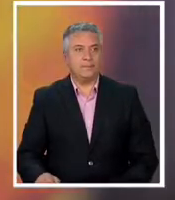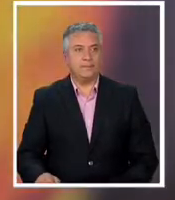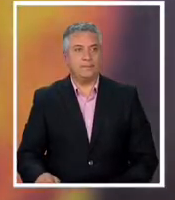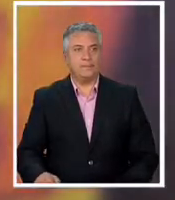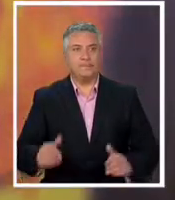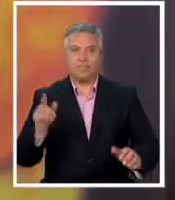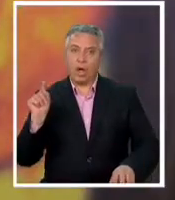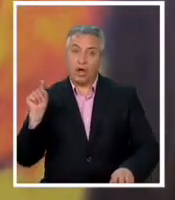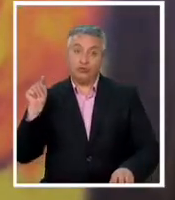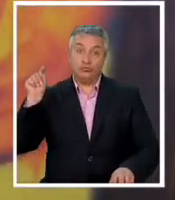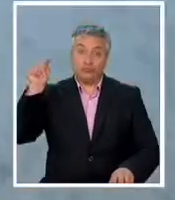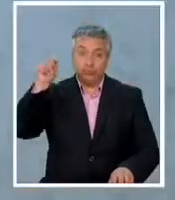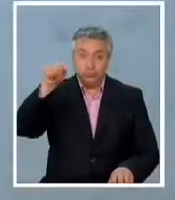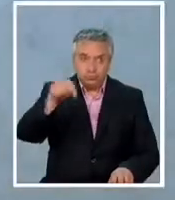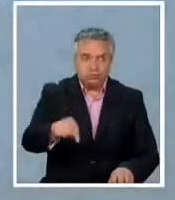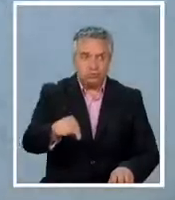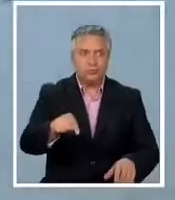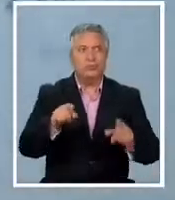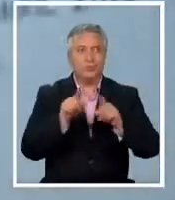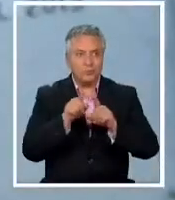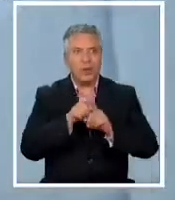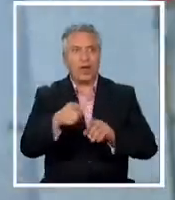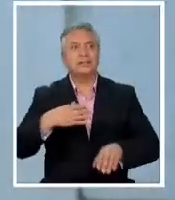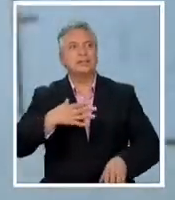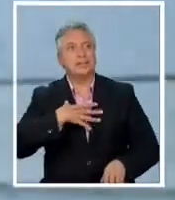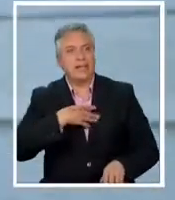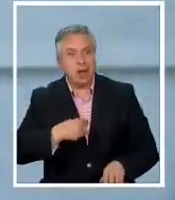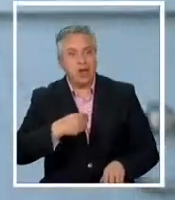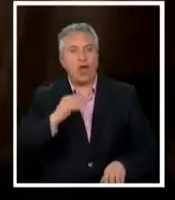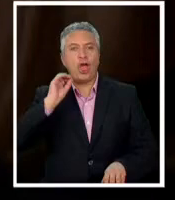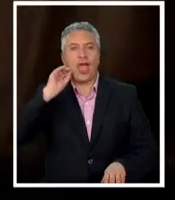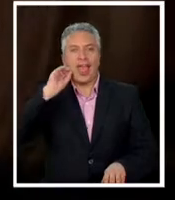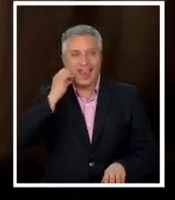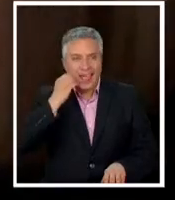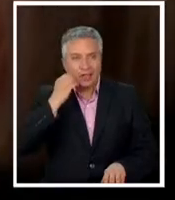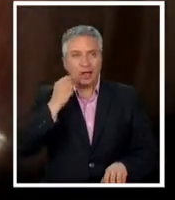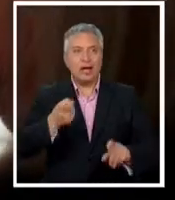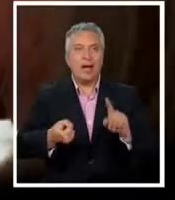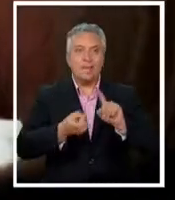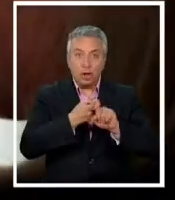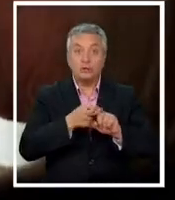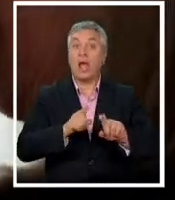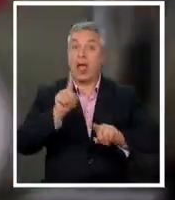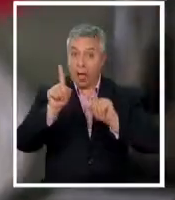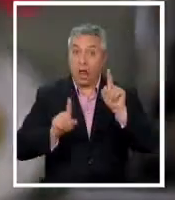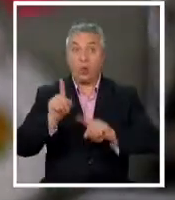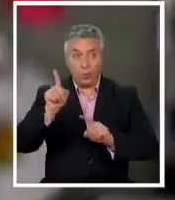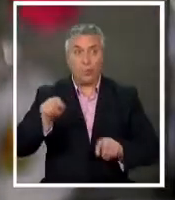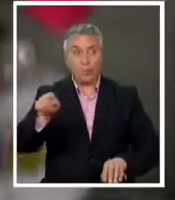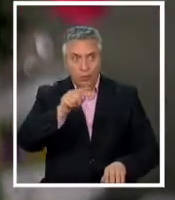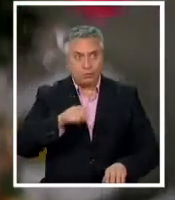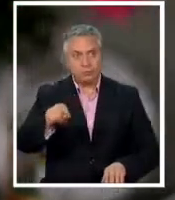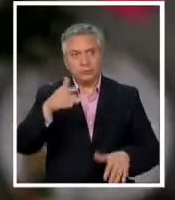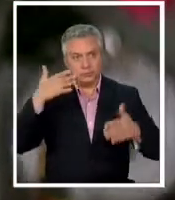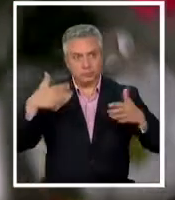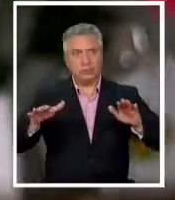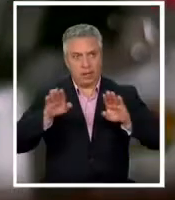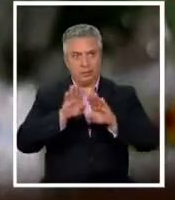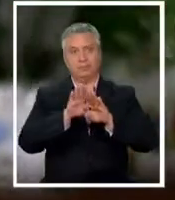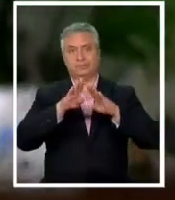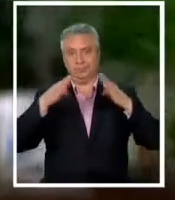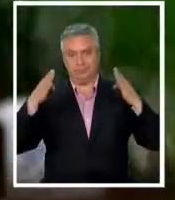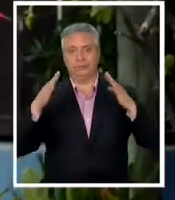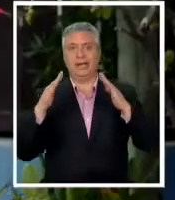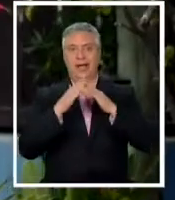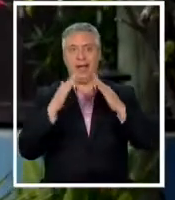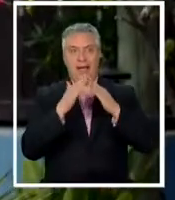Llegamos hasta lo más privado de esta historia donde hijos nietos esposas e incluso algunos de estos ídolos nos abrieron la puerta de su casa